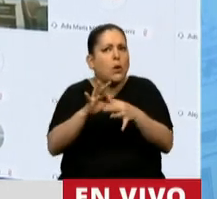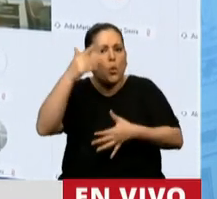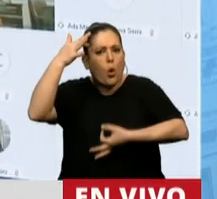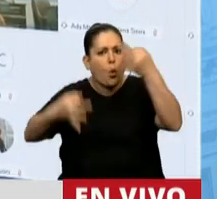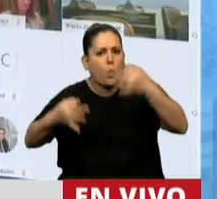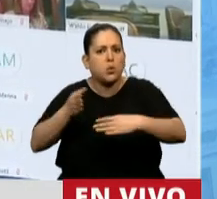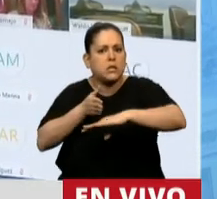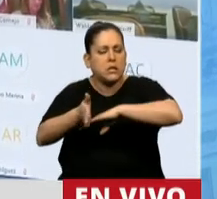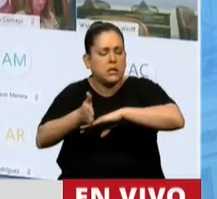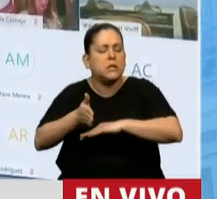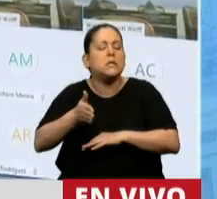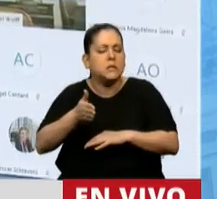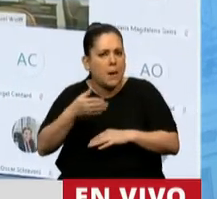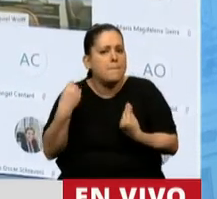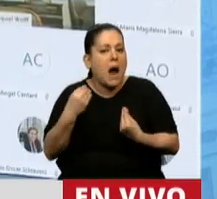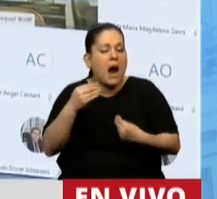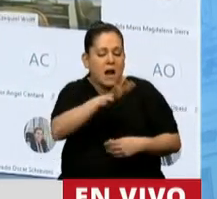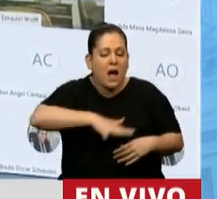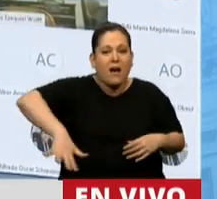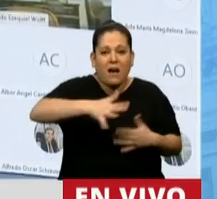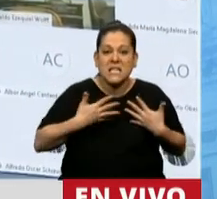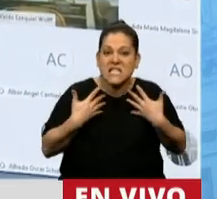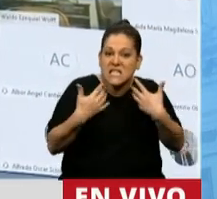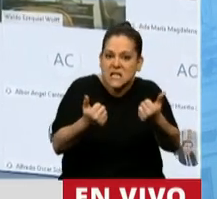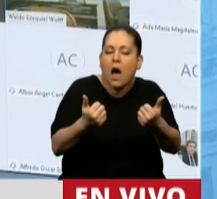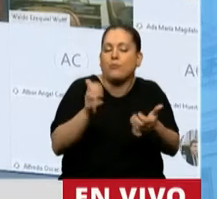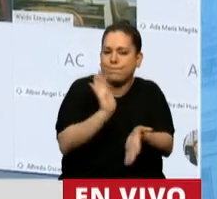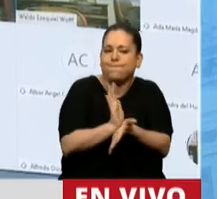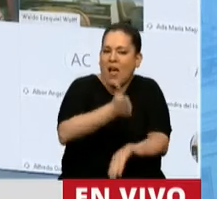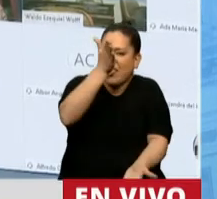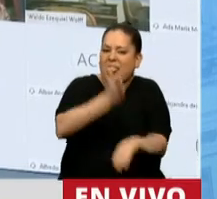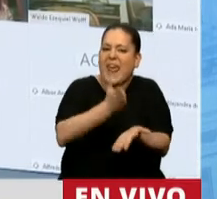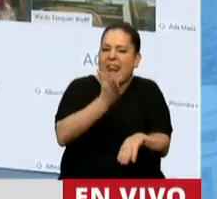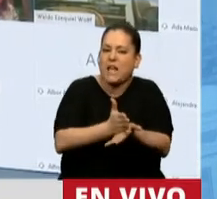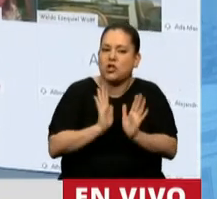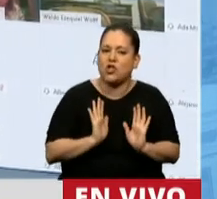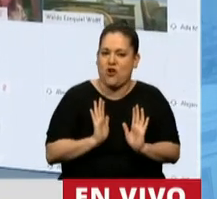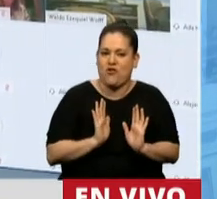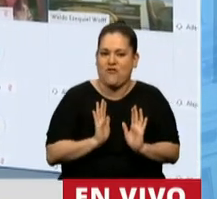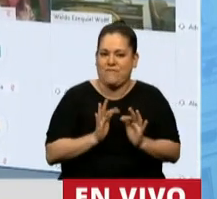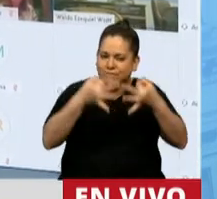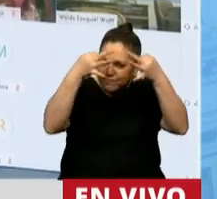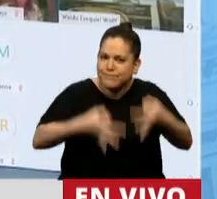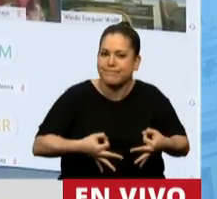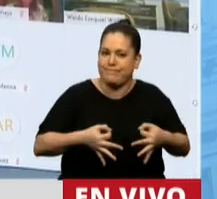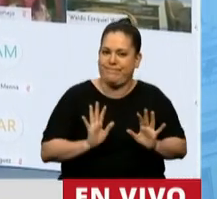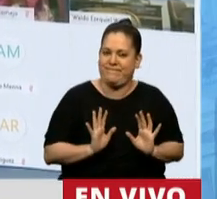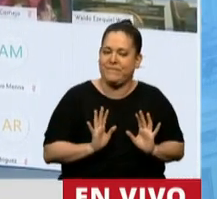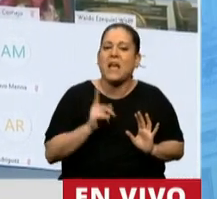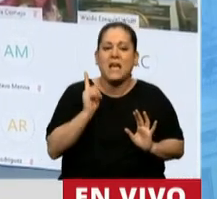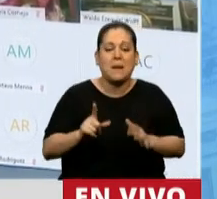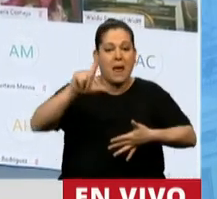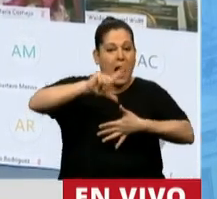social, para que vivir en un ambiente sano sea un derecho y no un privilegio. Además, subrayar que América